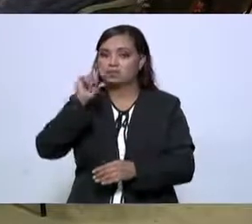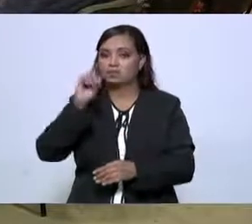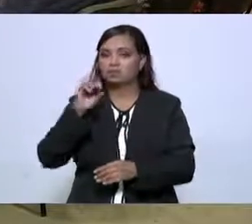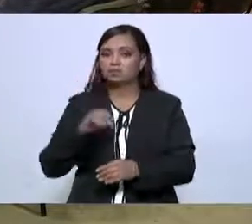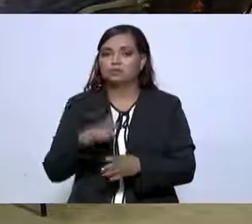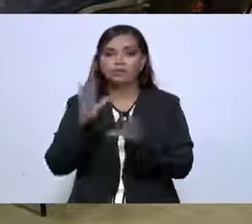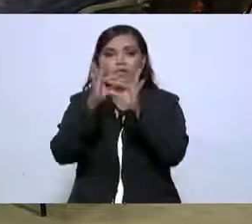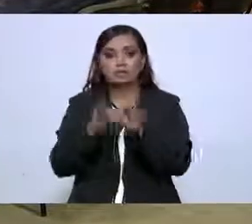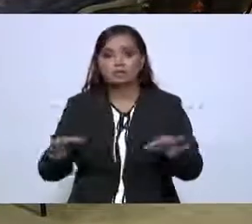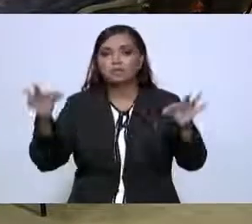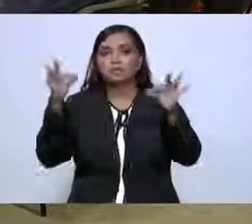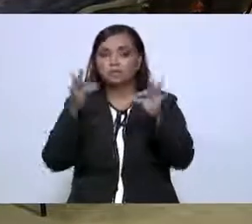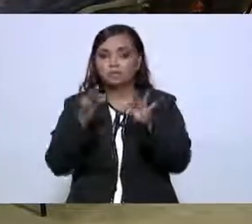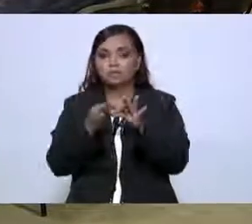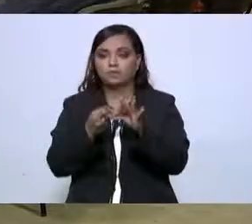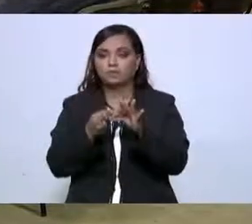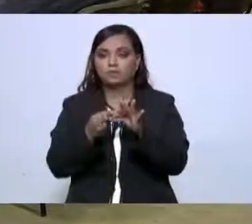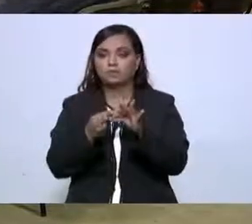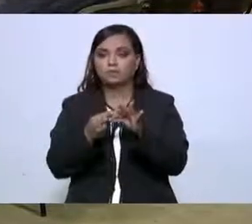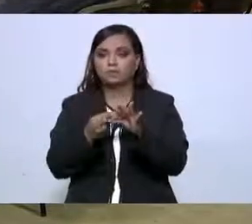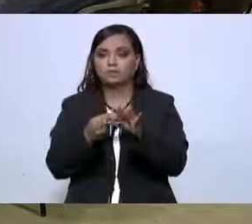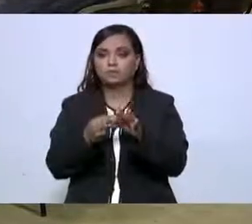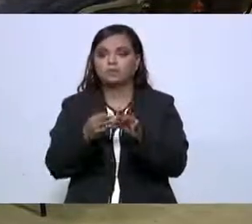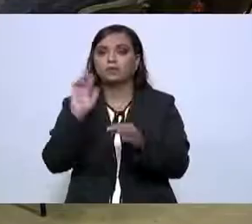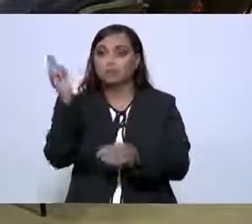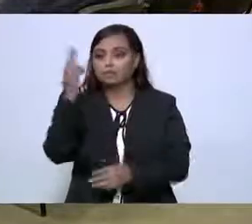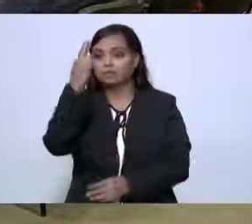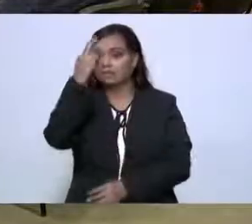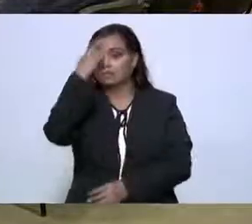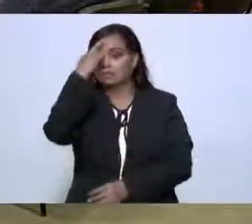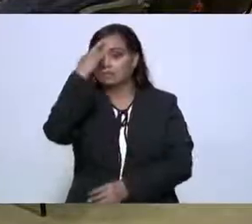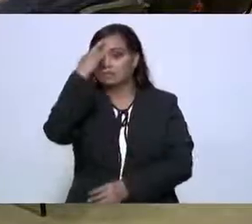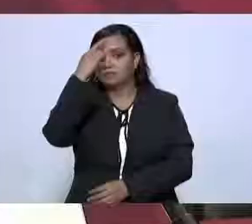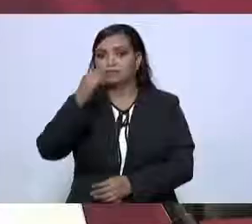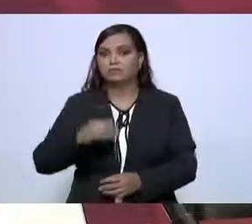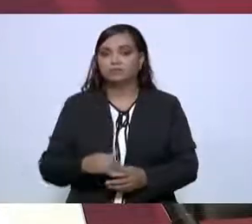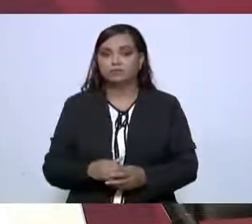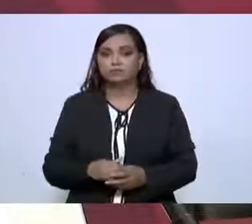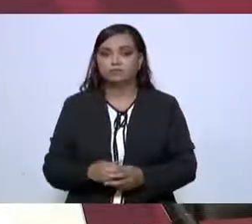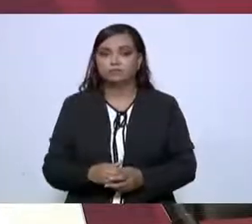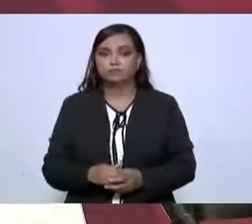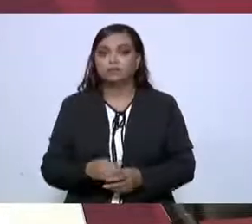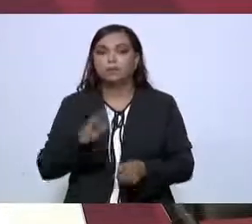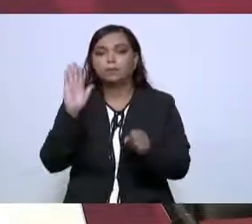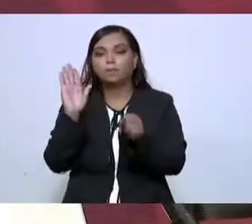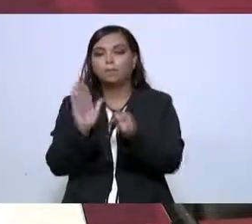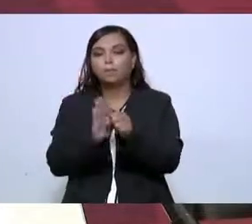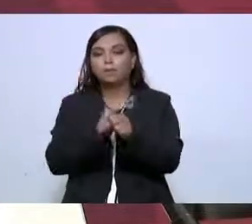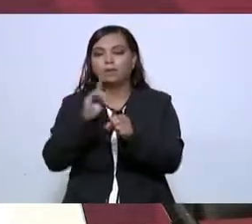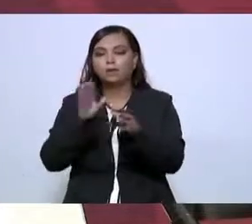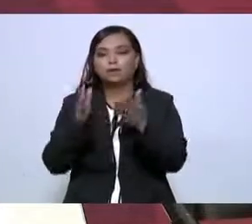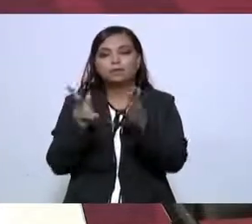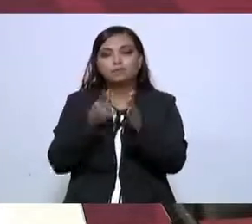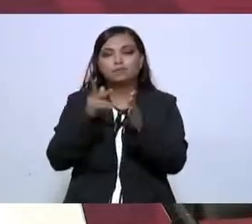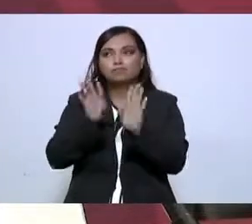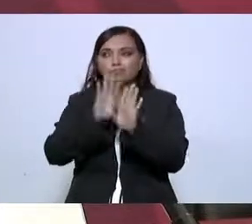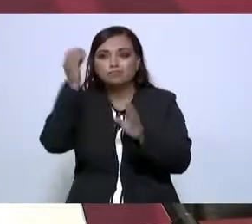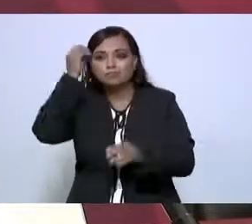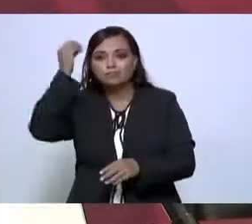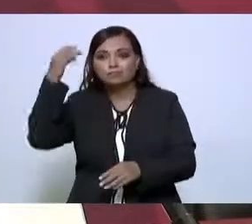recordar, porque a veces se olvida,